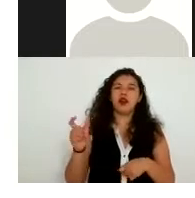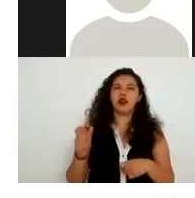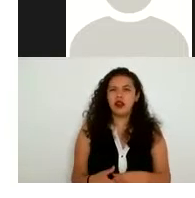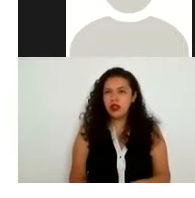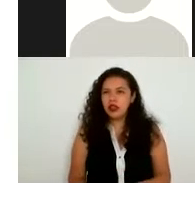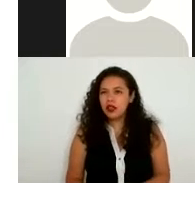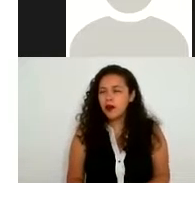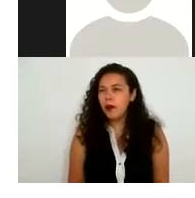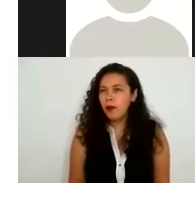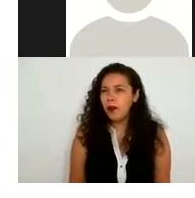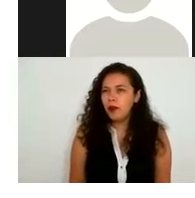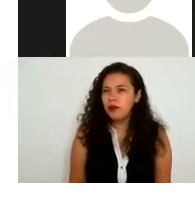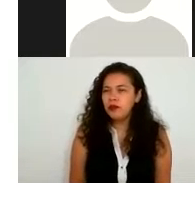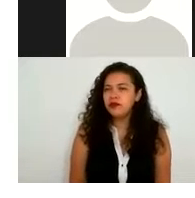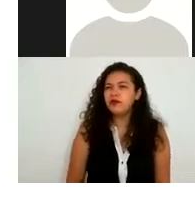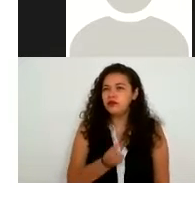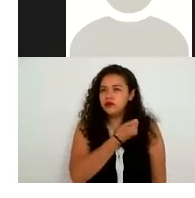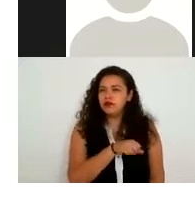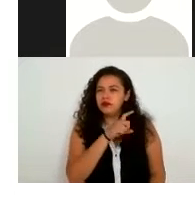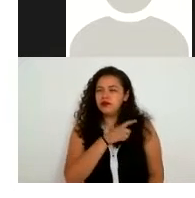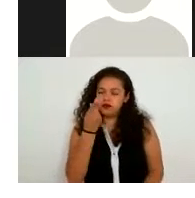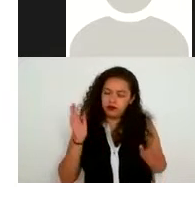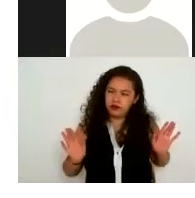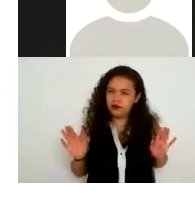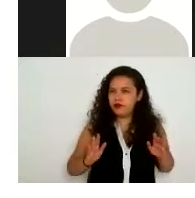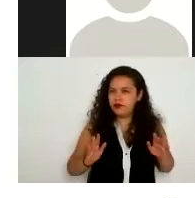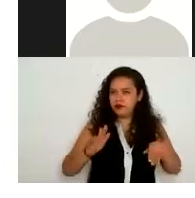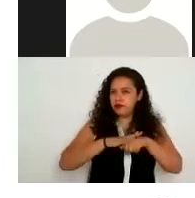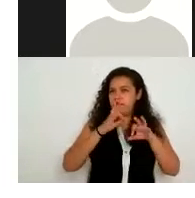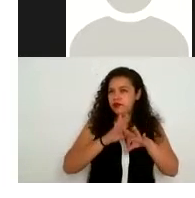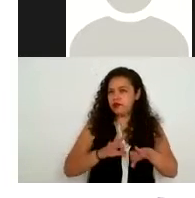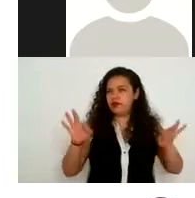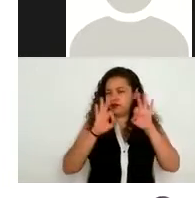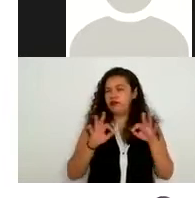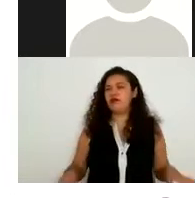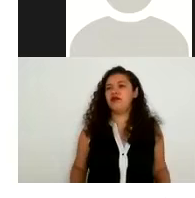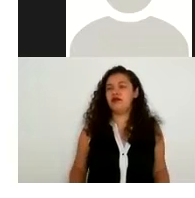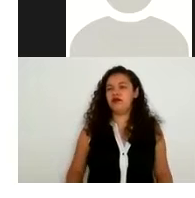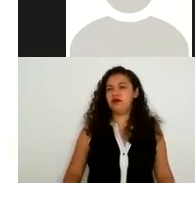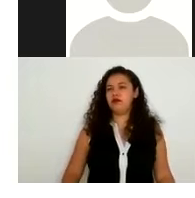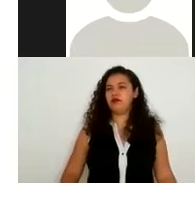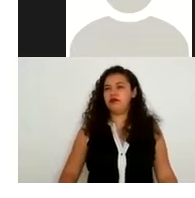condiciones de salud por ejemplo entonces este tema sigue muy importante respecto a la disociación